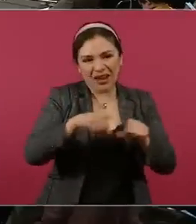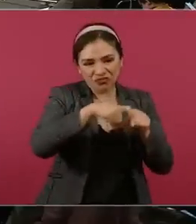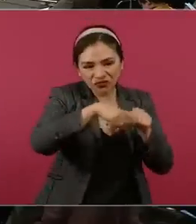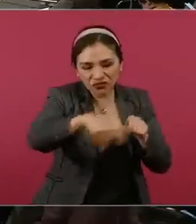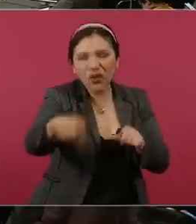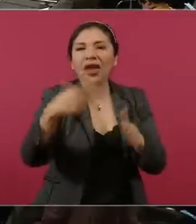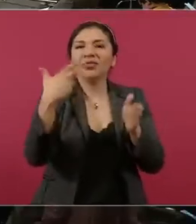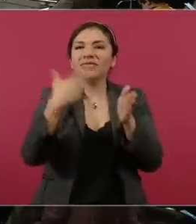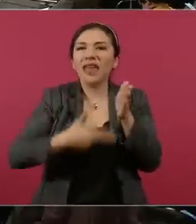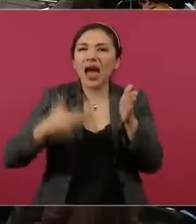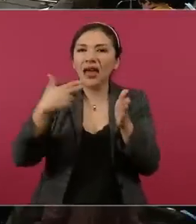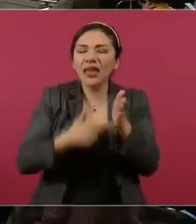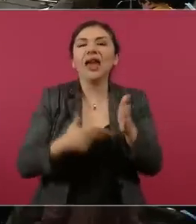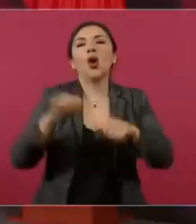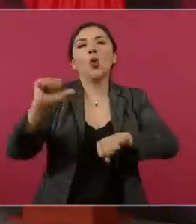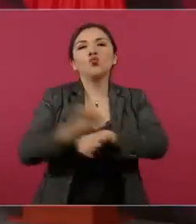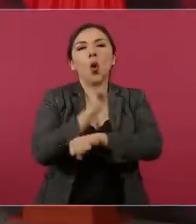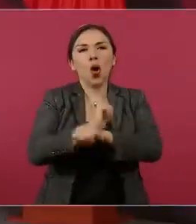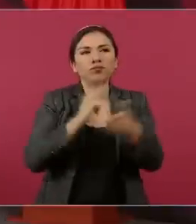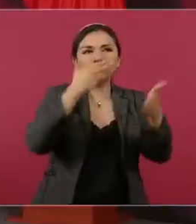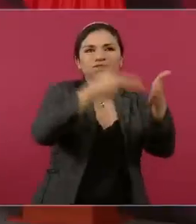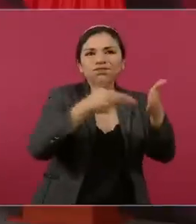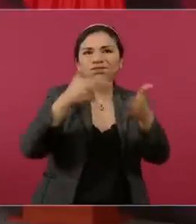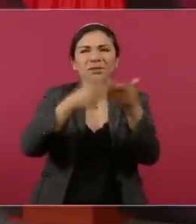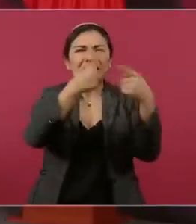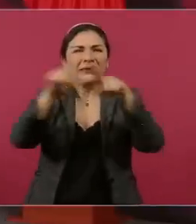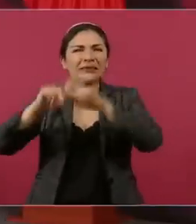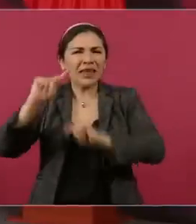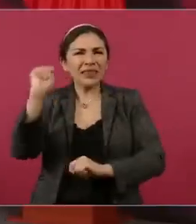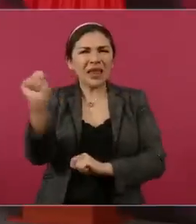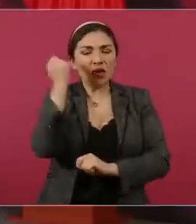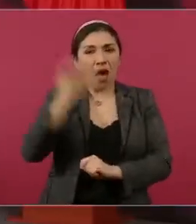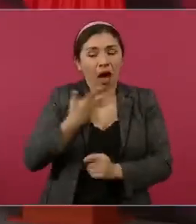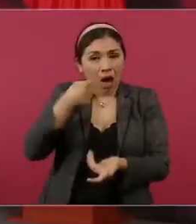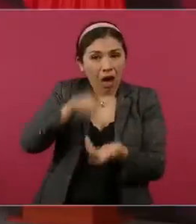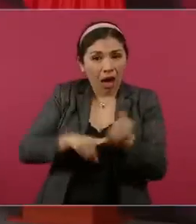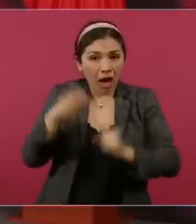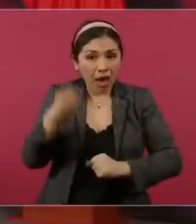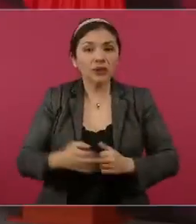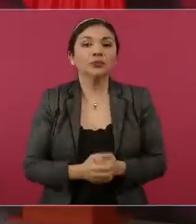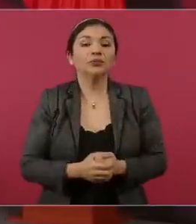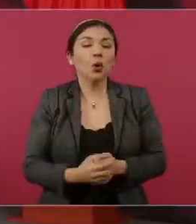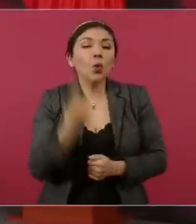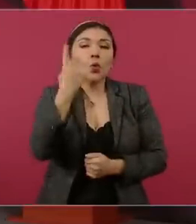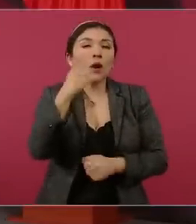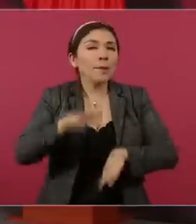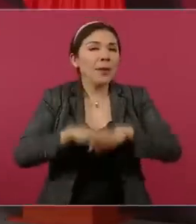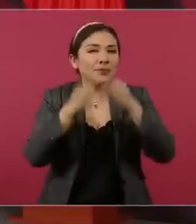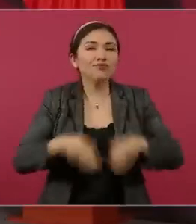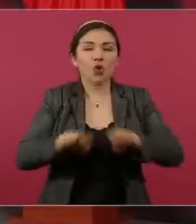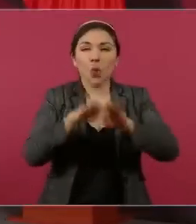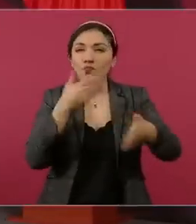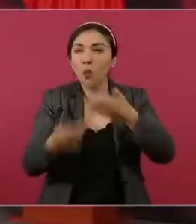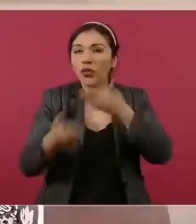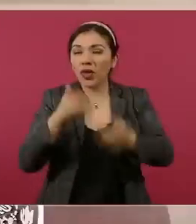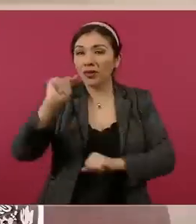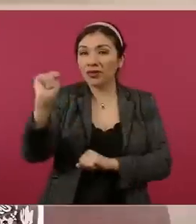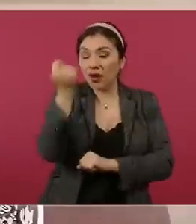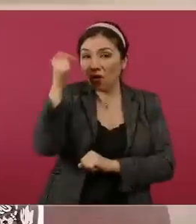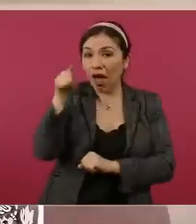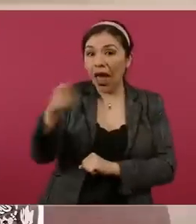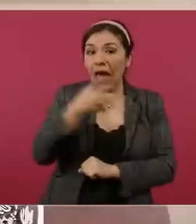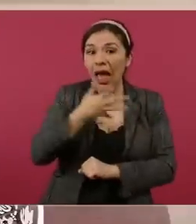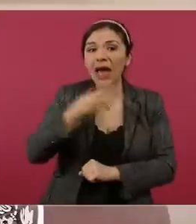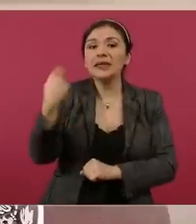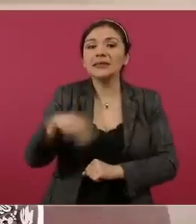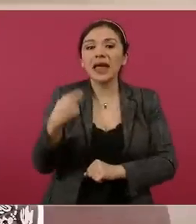de los talleres, de las cocheras, de toda la tecnología que está involucrada y una de las tecnologías más modernas que está involucrada